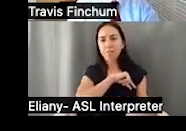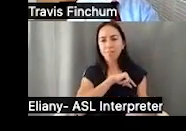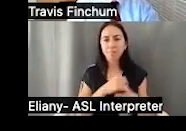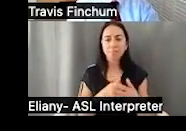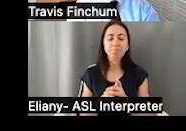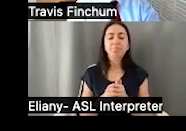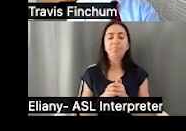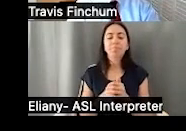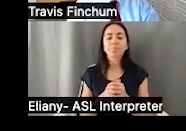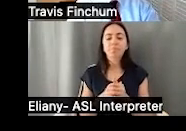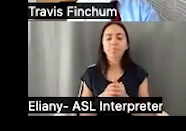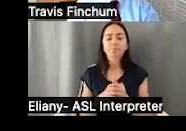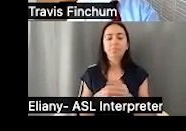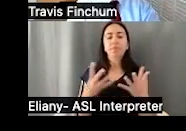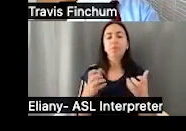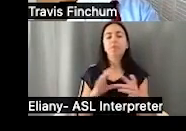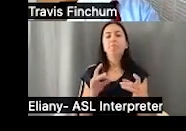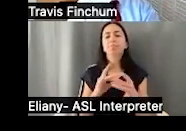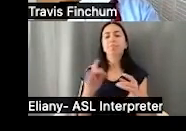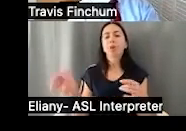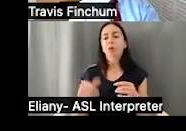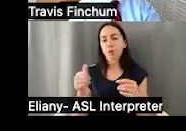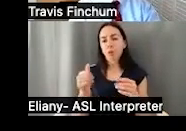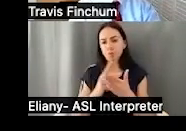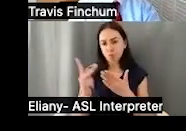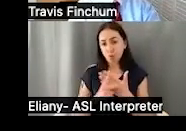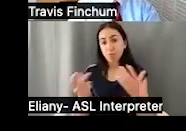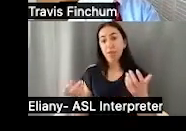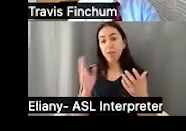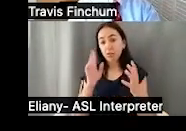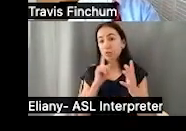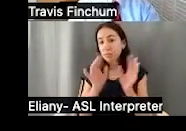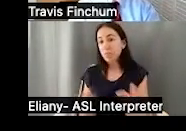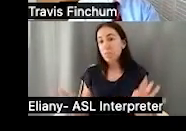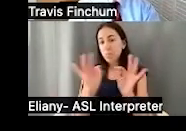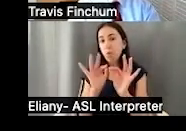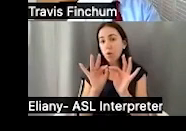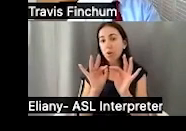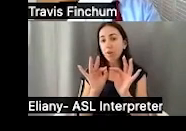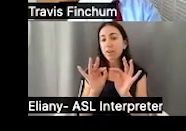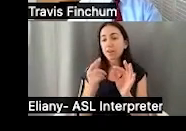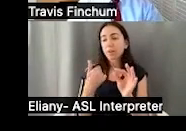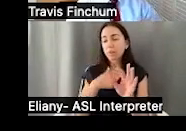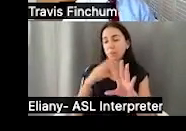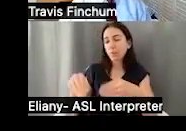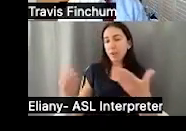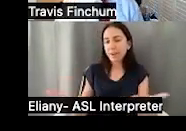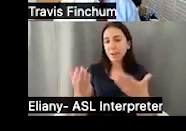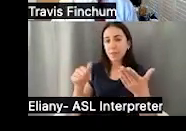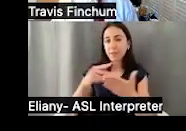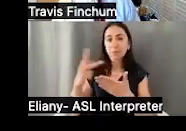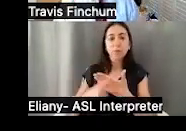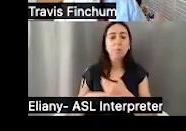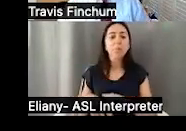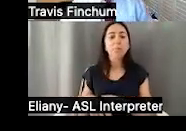Quiero mencionar un programa por medio de seguro social. Es importante para las personas que vemos en el programa